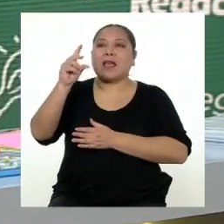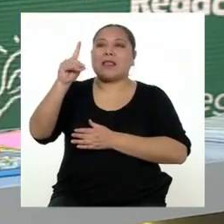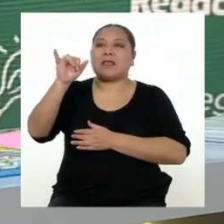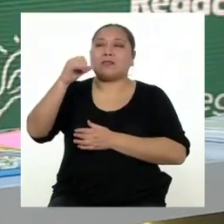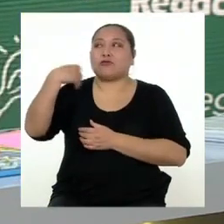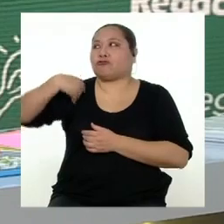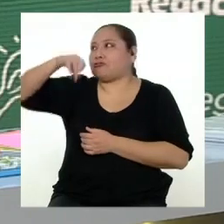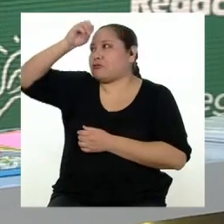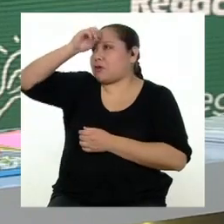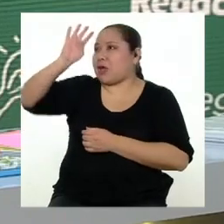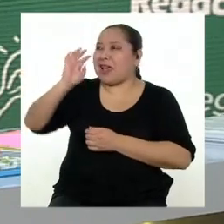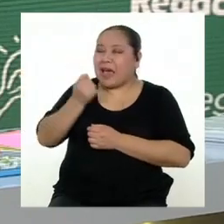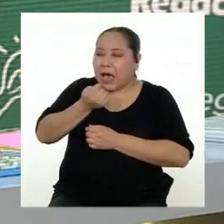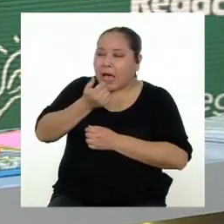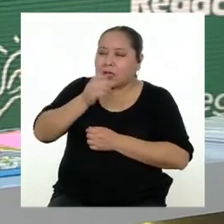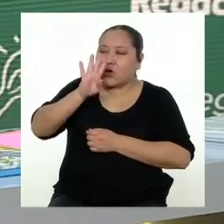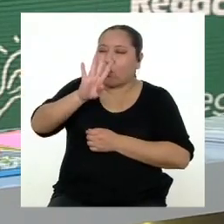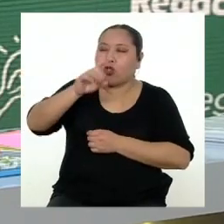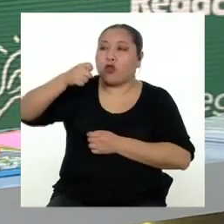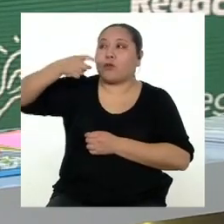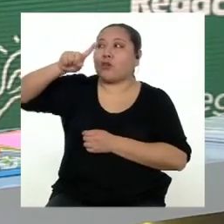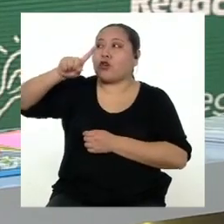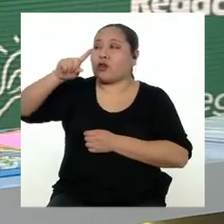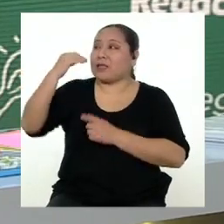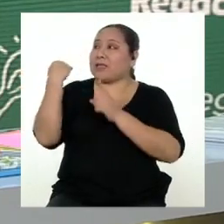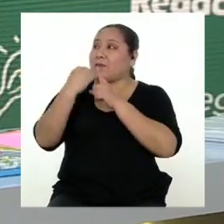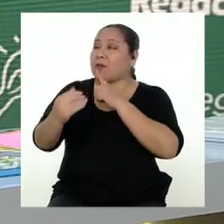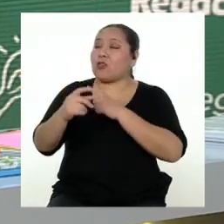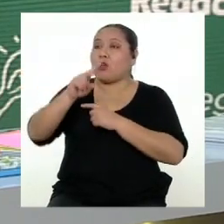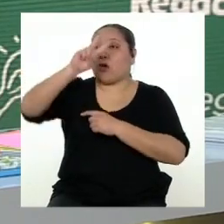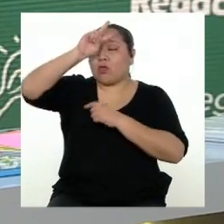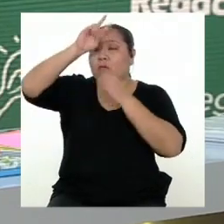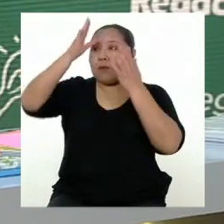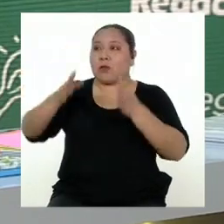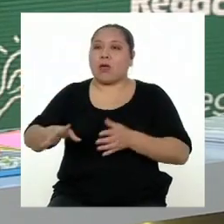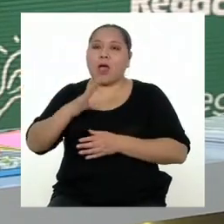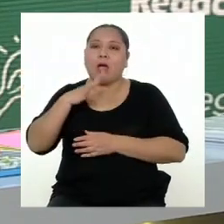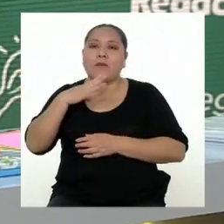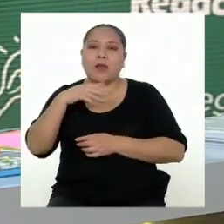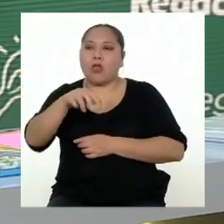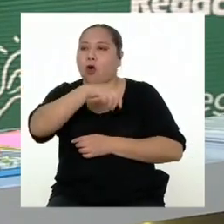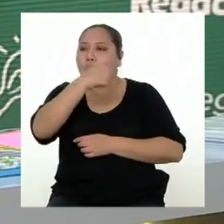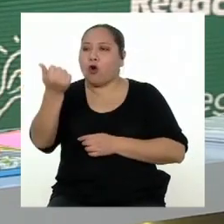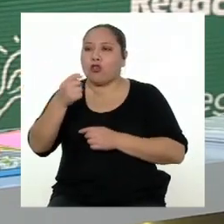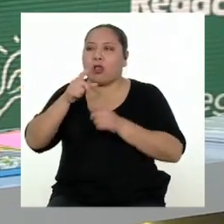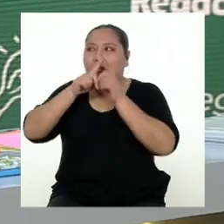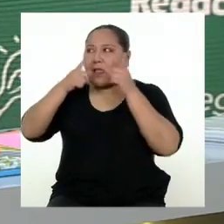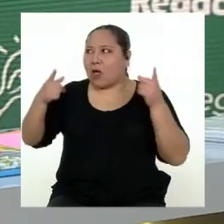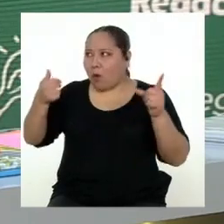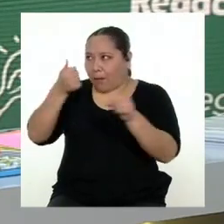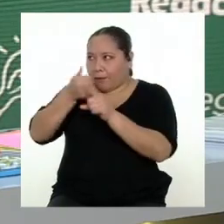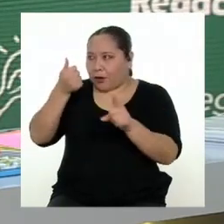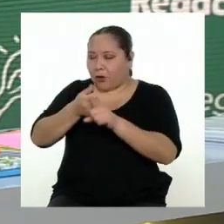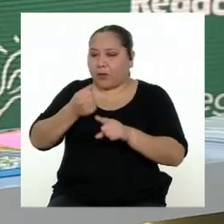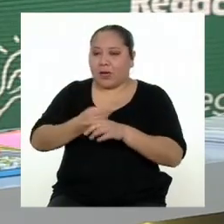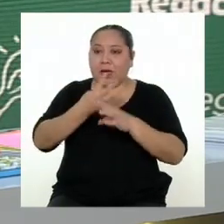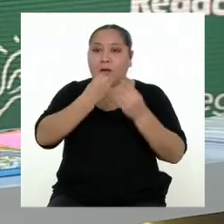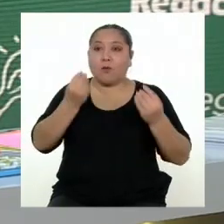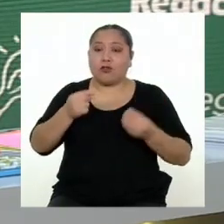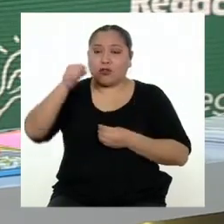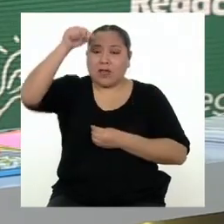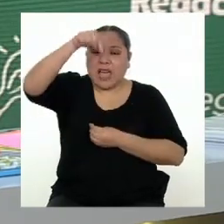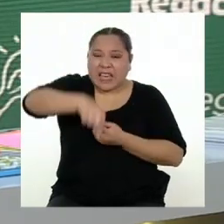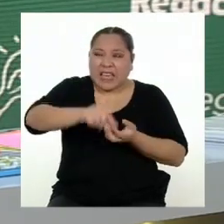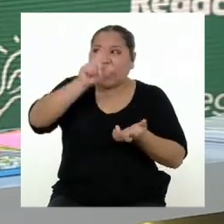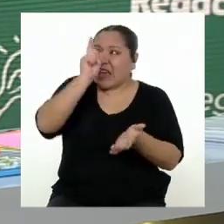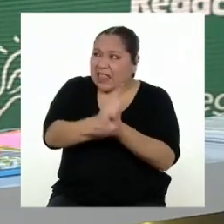sabía que casi cuatro millones y medio de peruanas y peruanos hablaban una lengua originaria y que la mayoría se encuentran aquí,